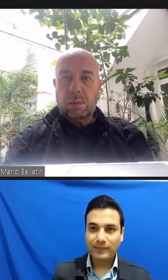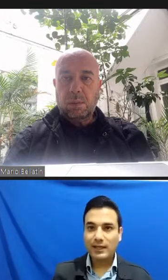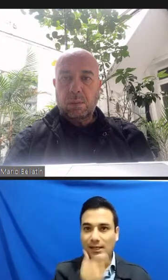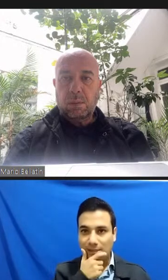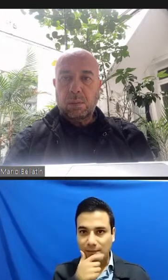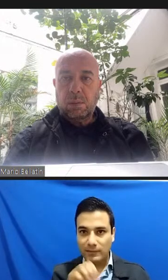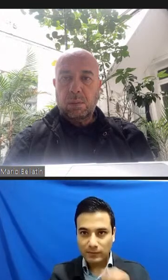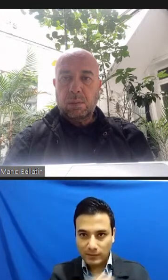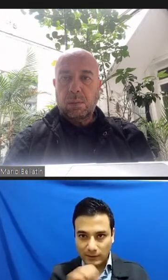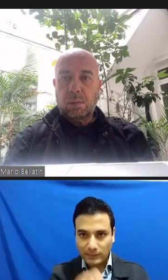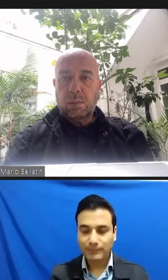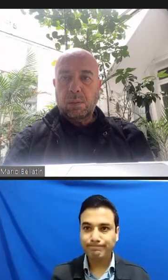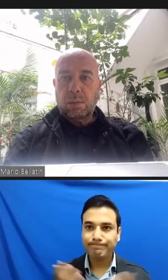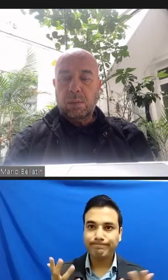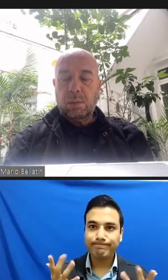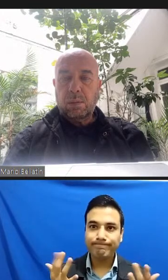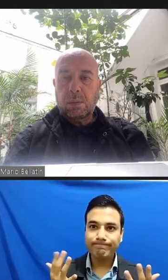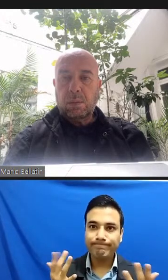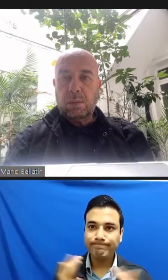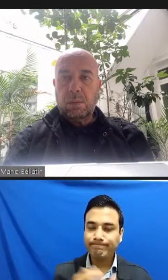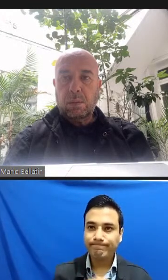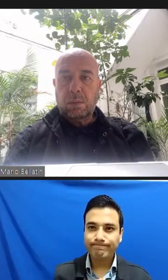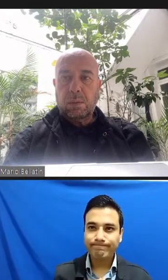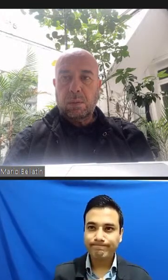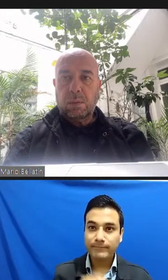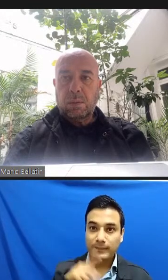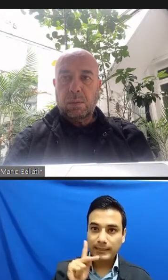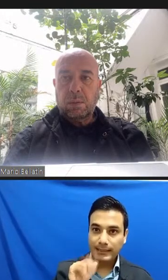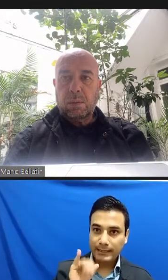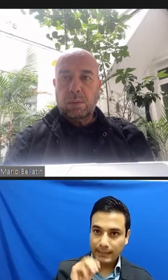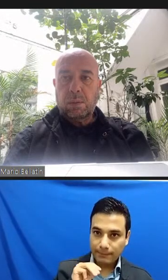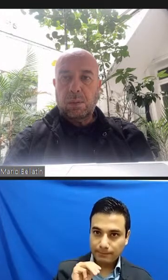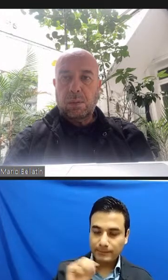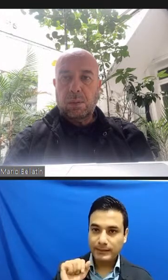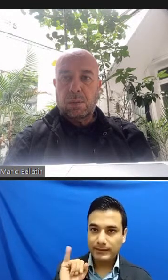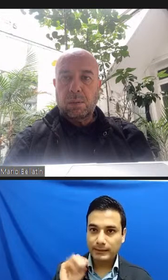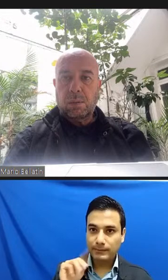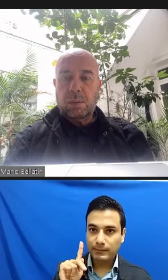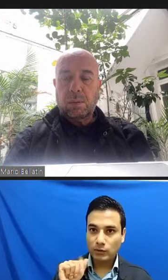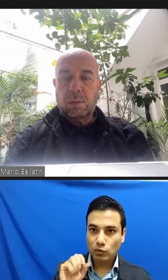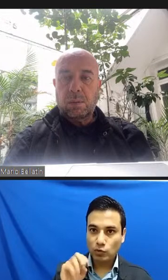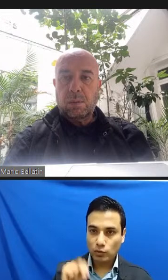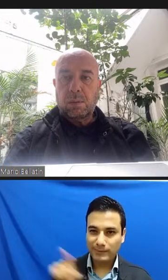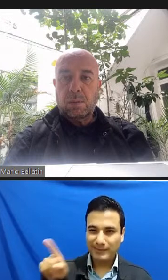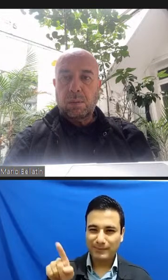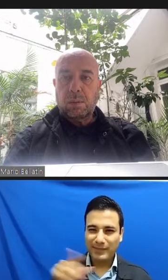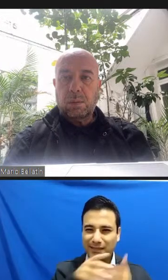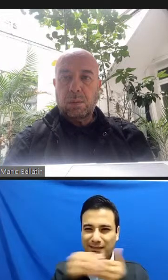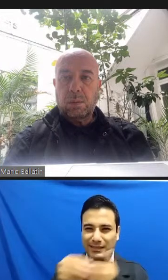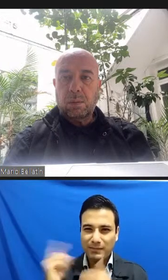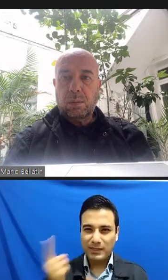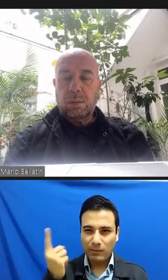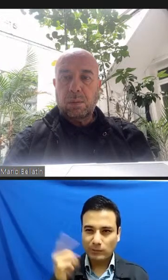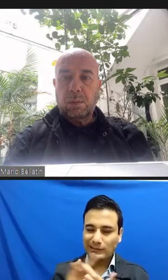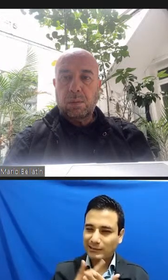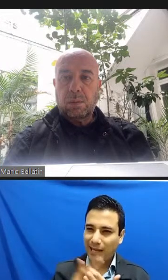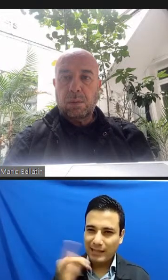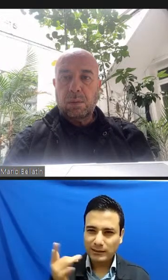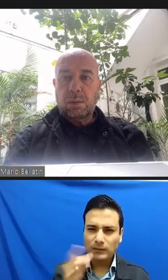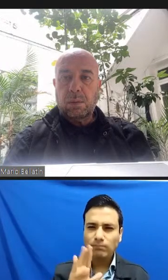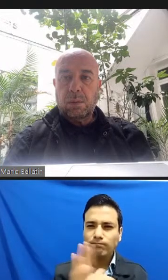a Kim Simpson de Take Me Somewhere, porque realmente